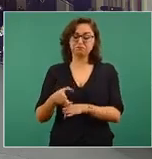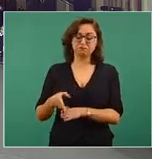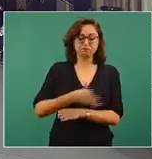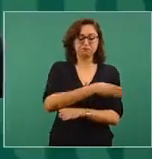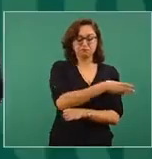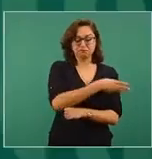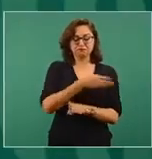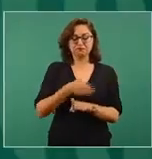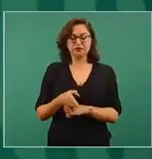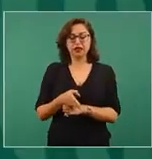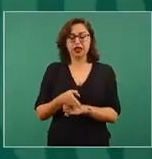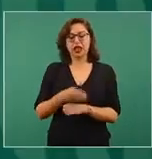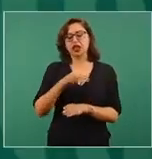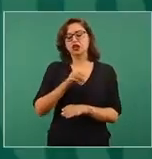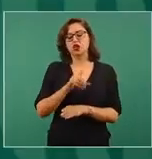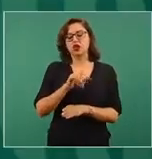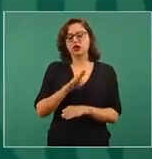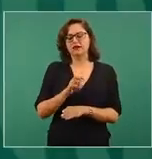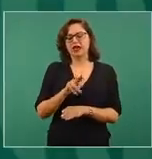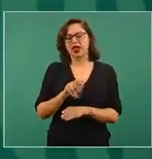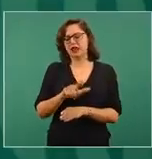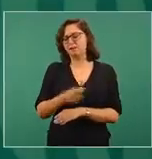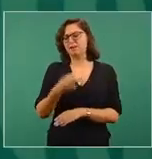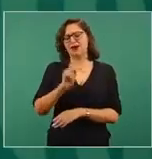de tiempo atrás,